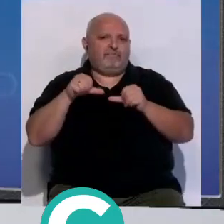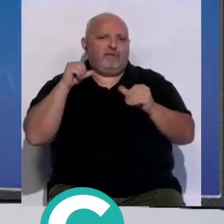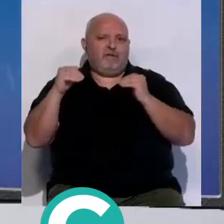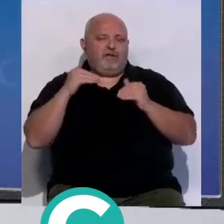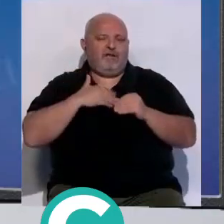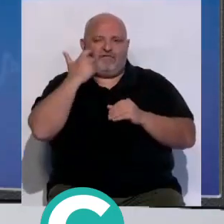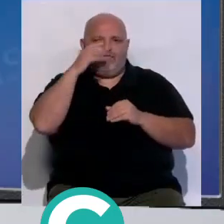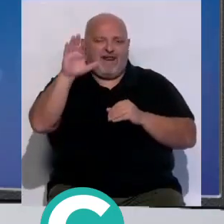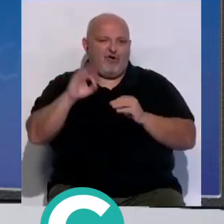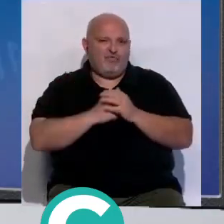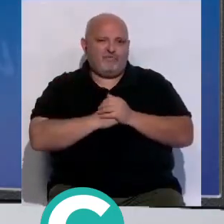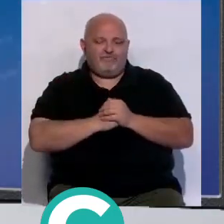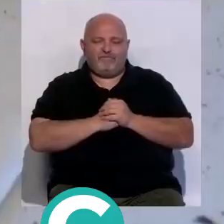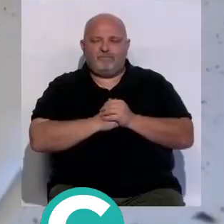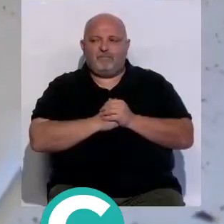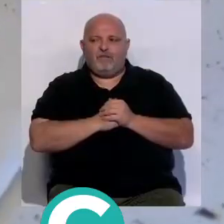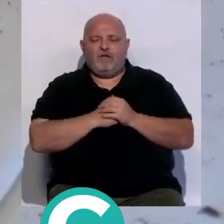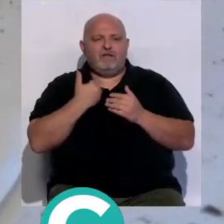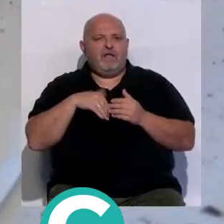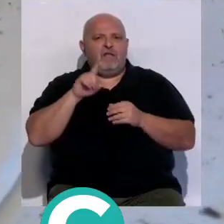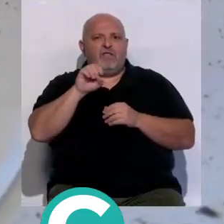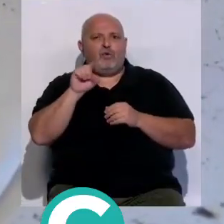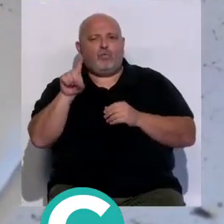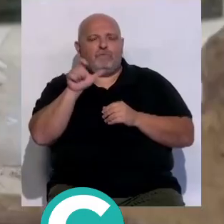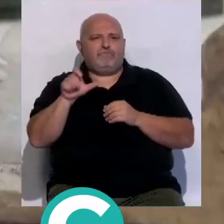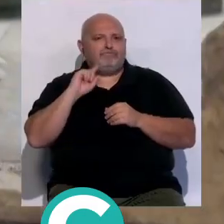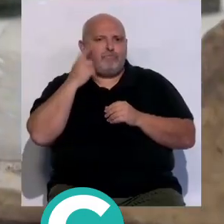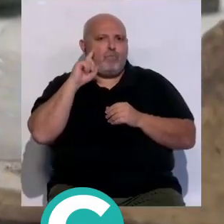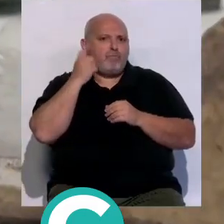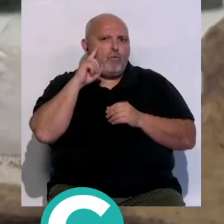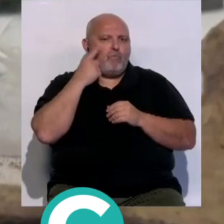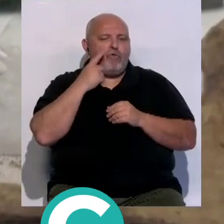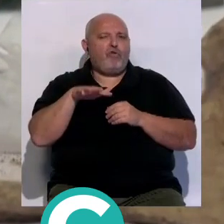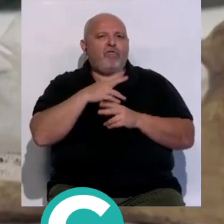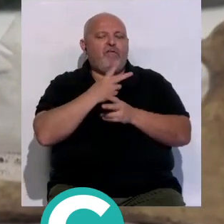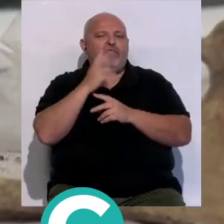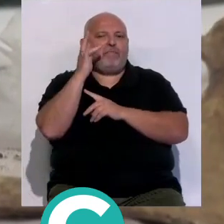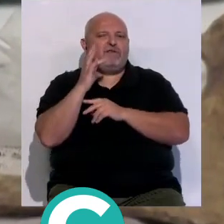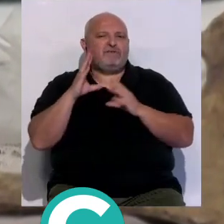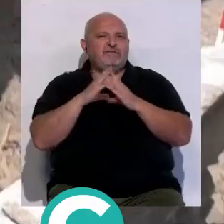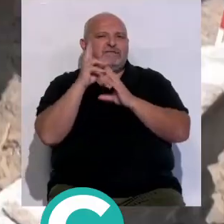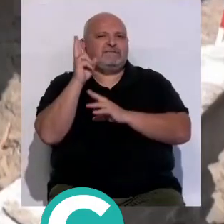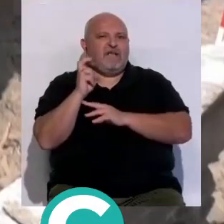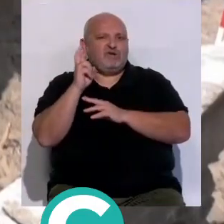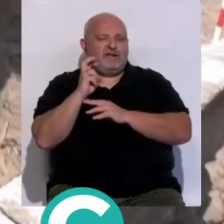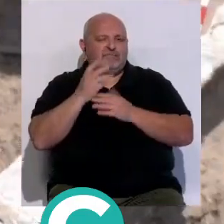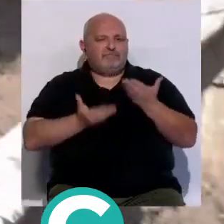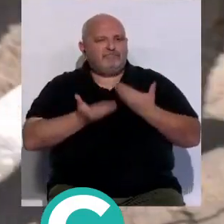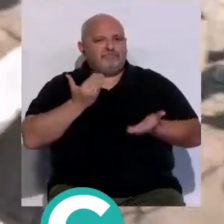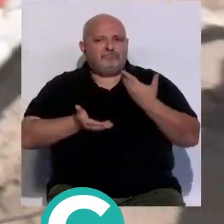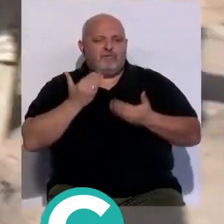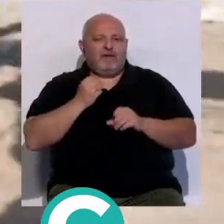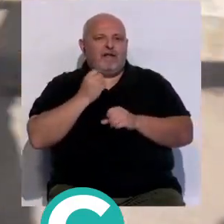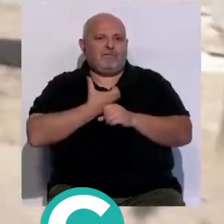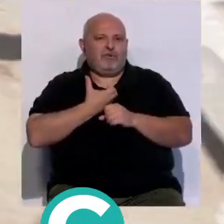represión franquista ya ascienden a 101 los cuerpos hallados en el cementerio de San José en los trabajos de exhumación que